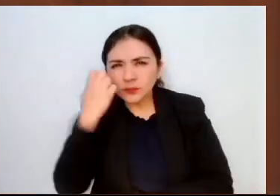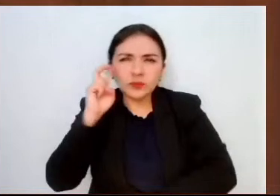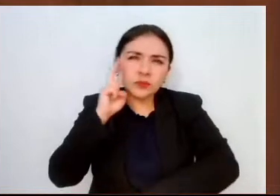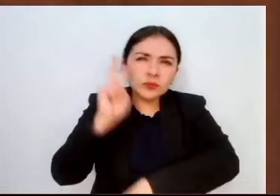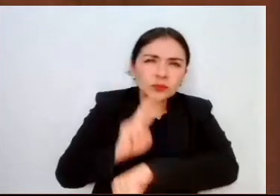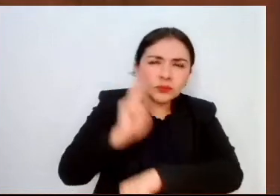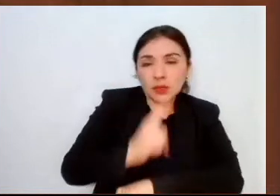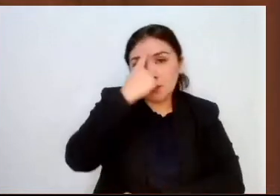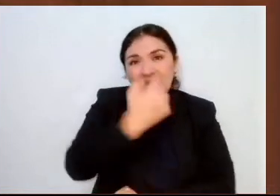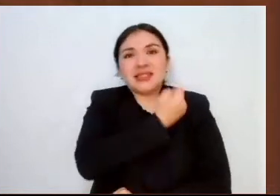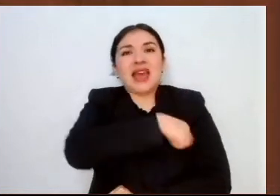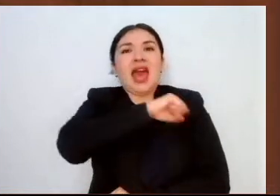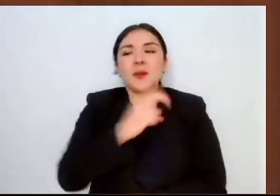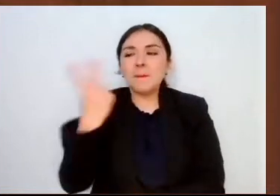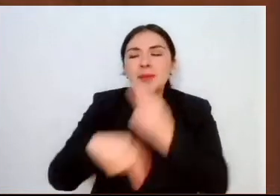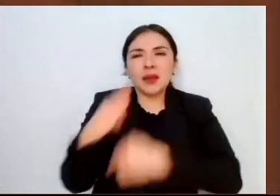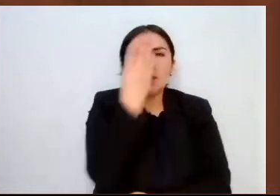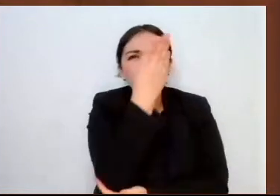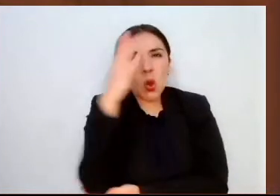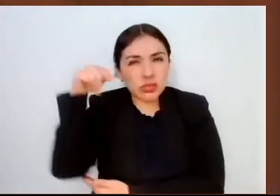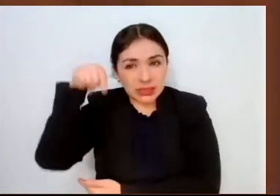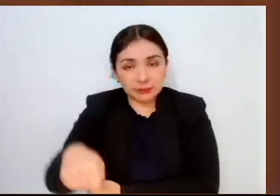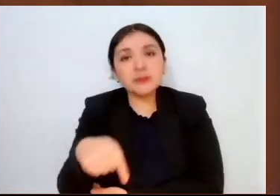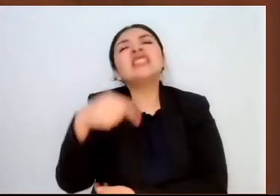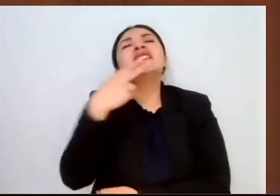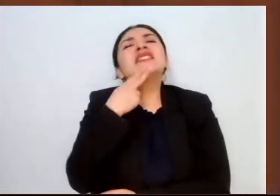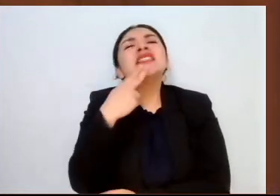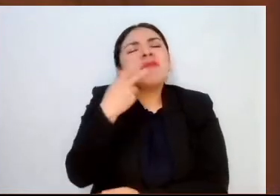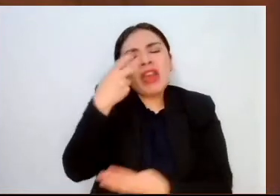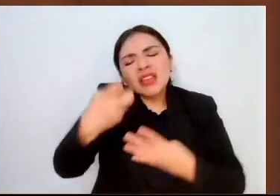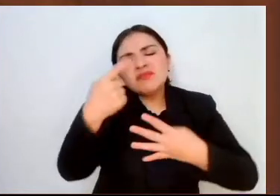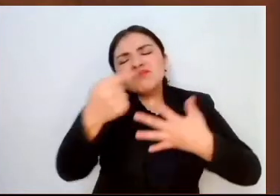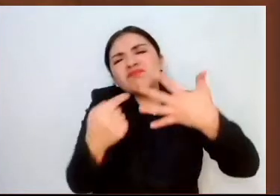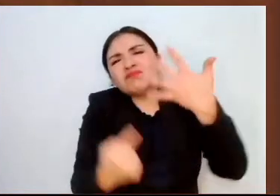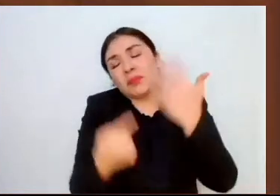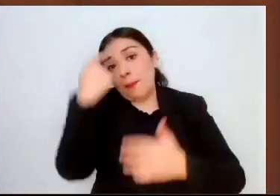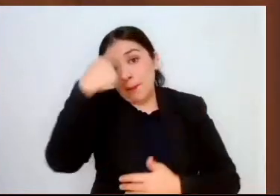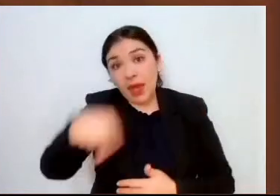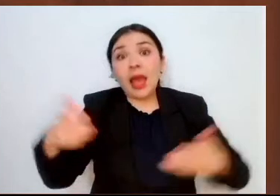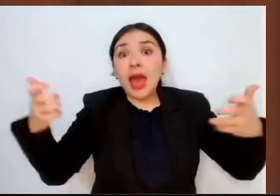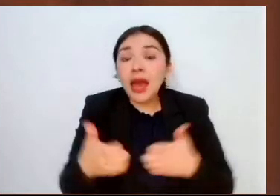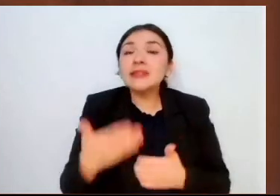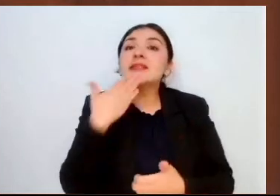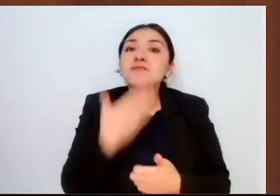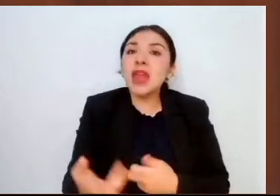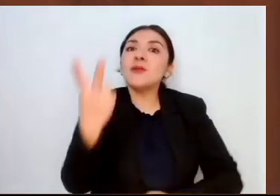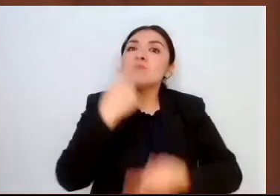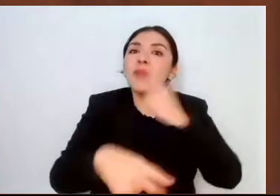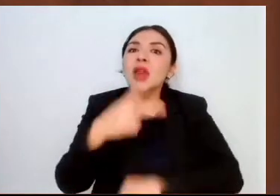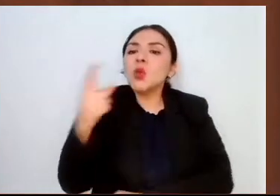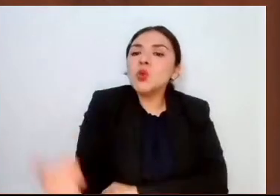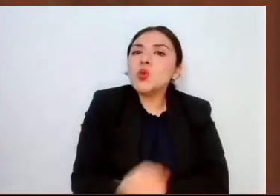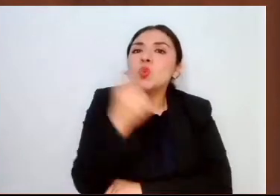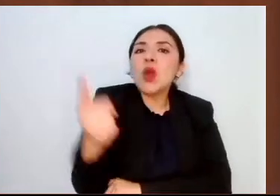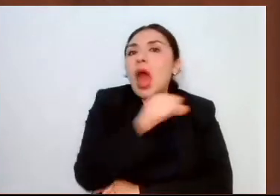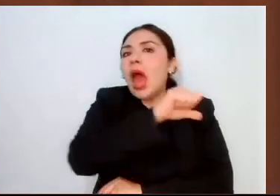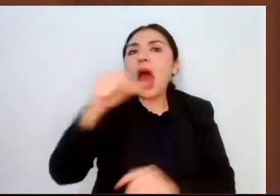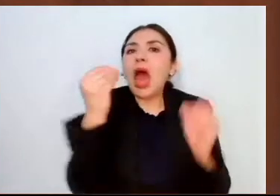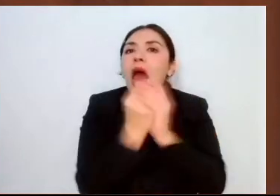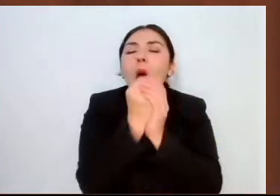Forestal, mismos que tienen como objetivo central el desarrollo sustentable de los bosques